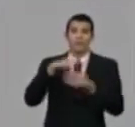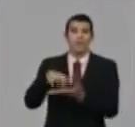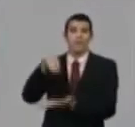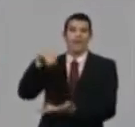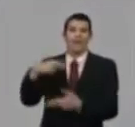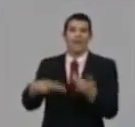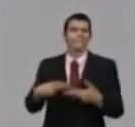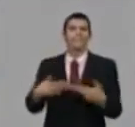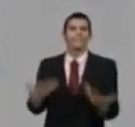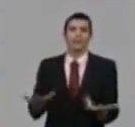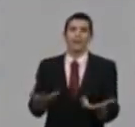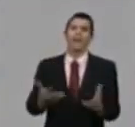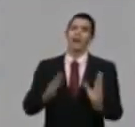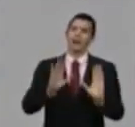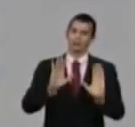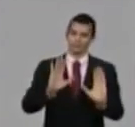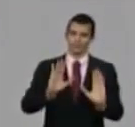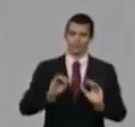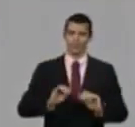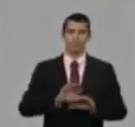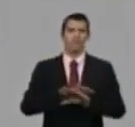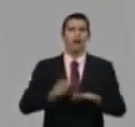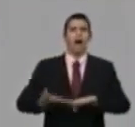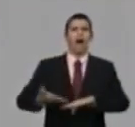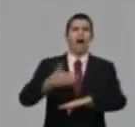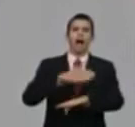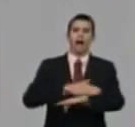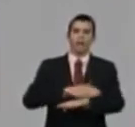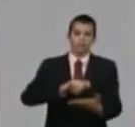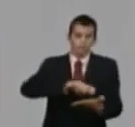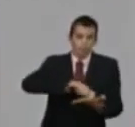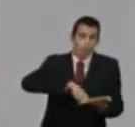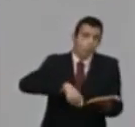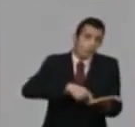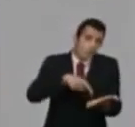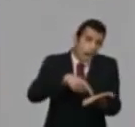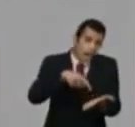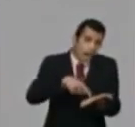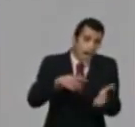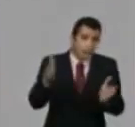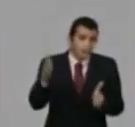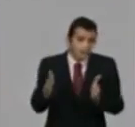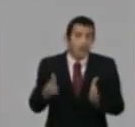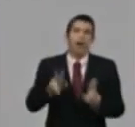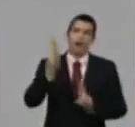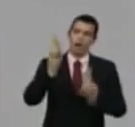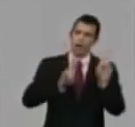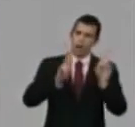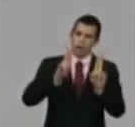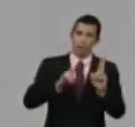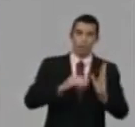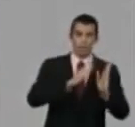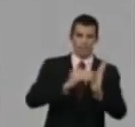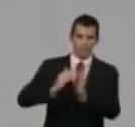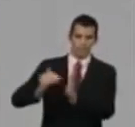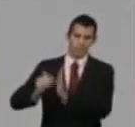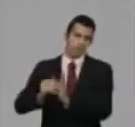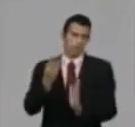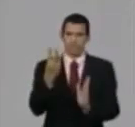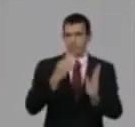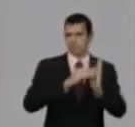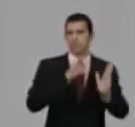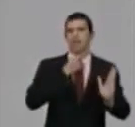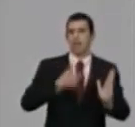Ahora, ese ciclo está pactado y por tanto, en el tiempo del ciclo, ese trabajador tiene que recibir la protección